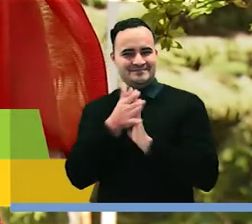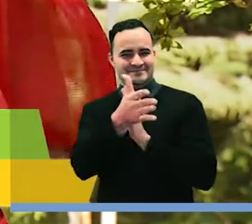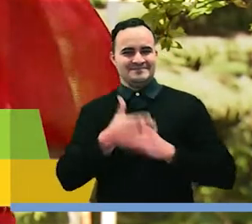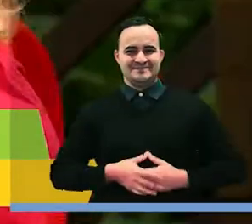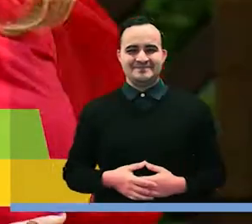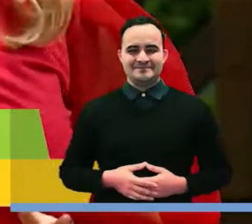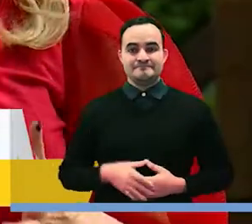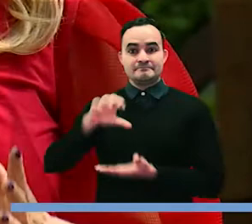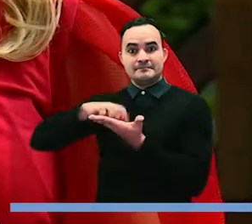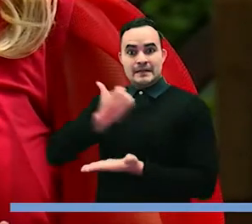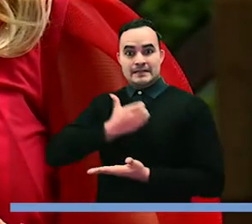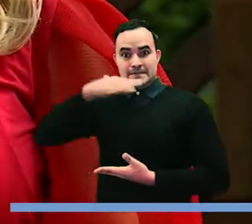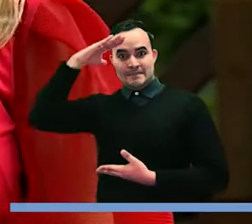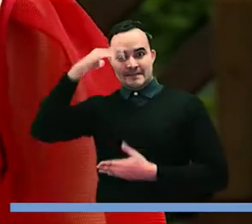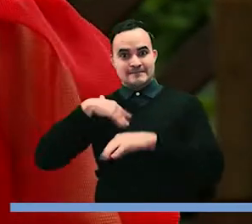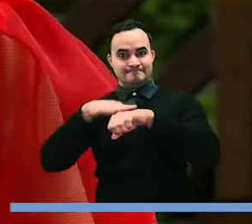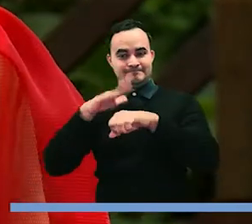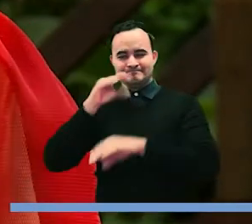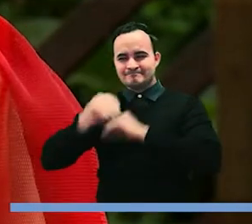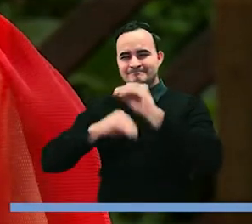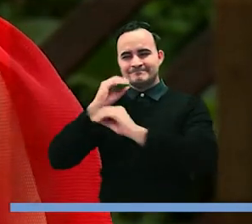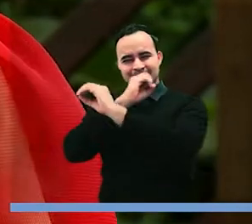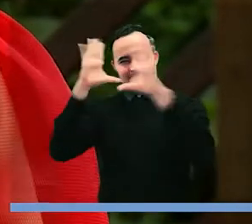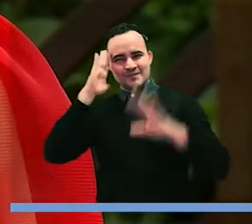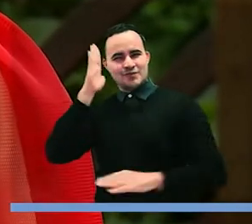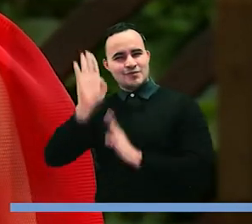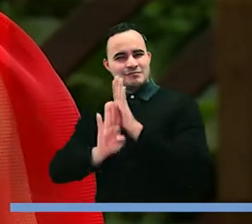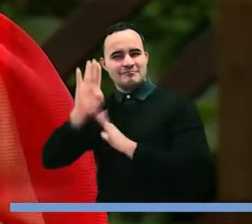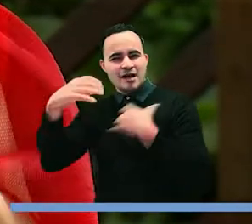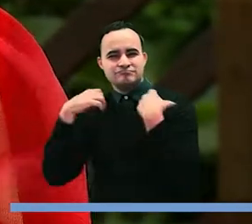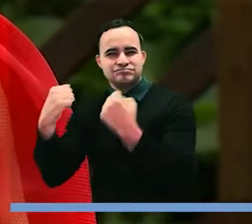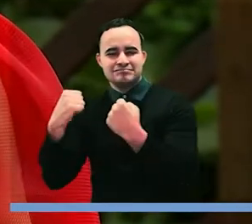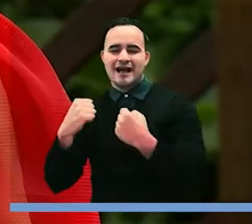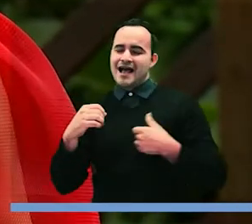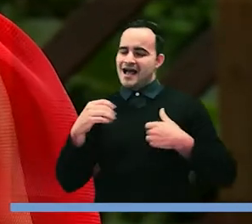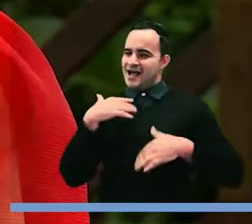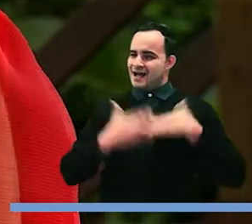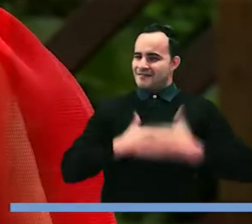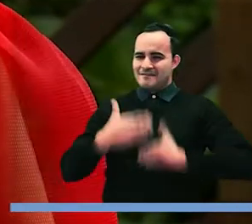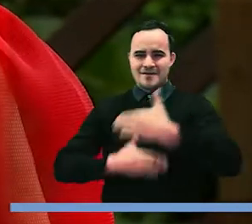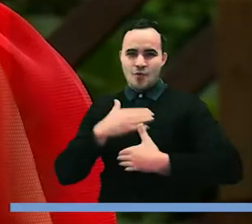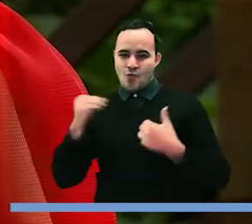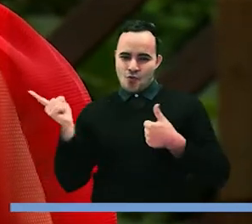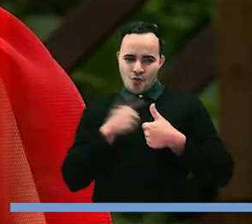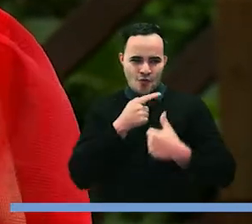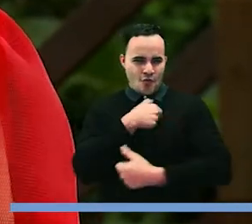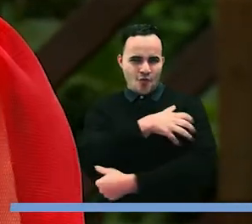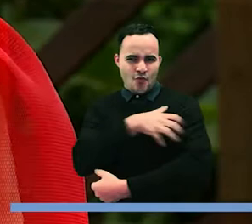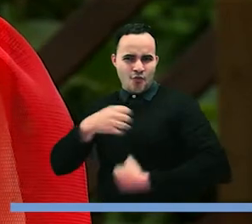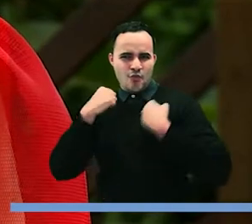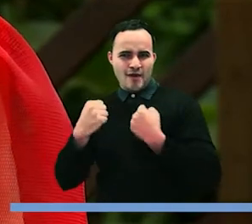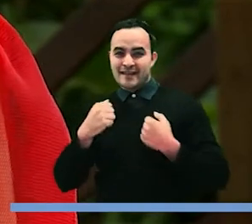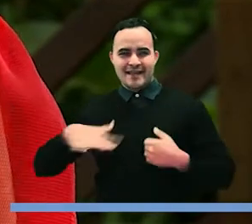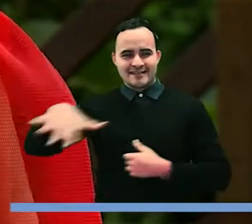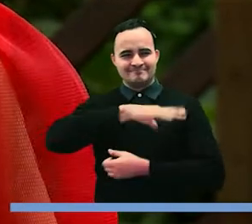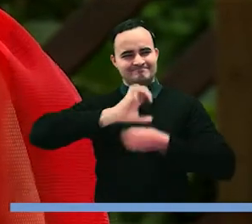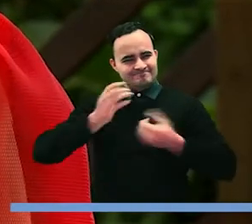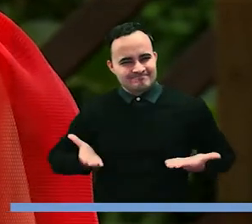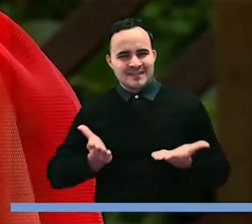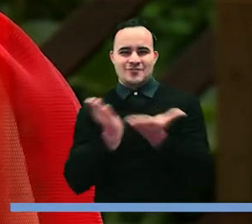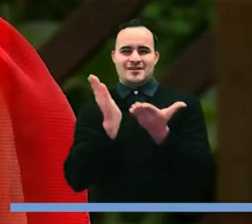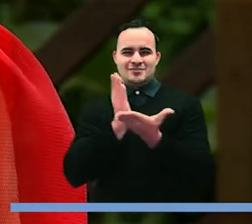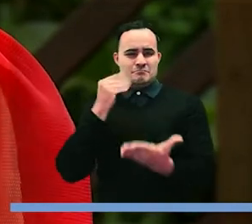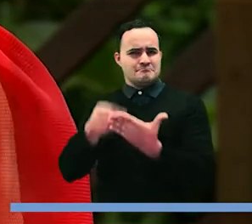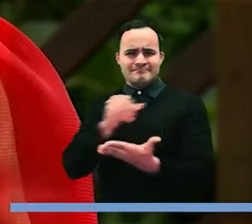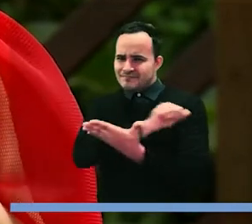nos apasionan. La Alcaldía de Medellín Futuro inicia con paso firme su meta de tener una ciudad con educación